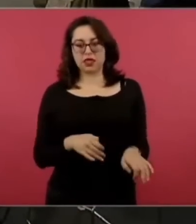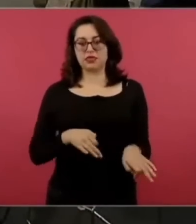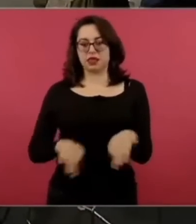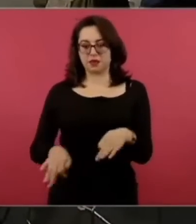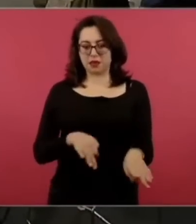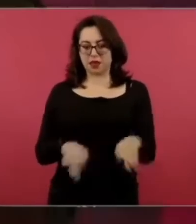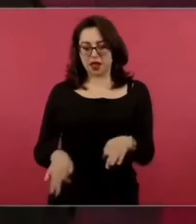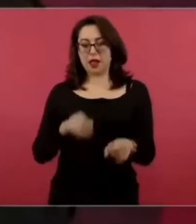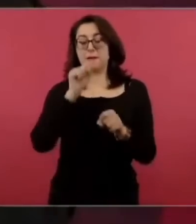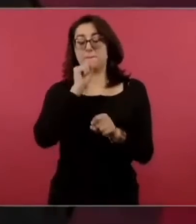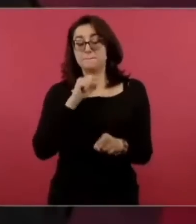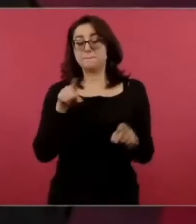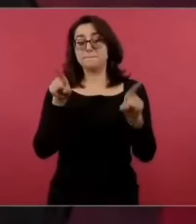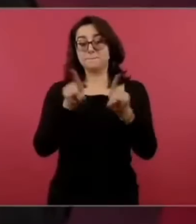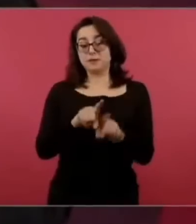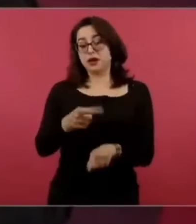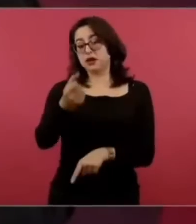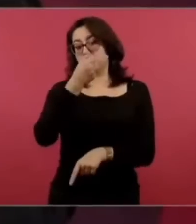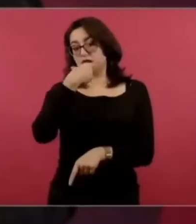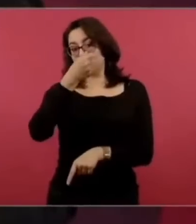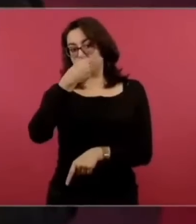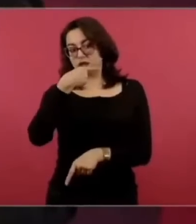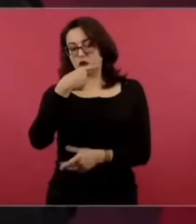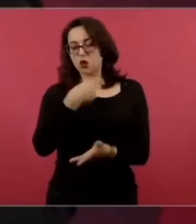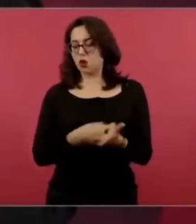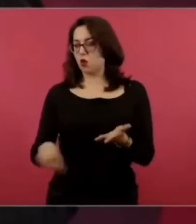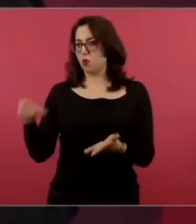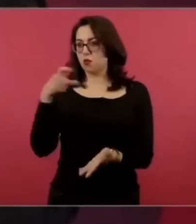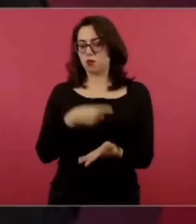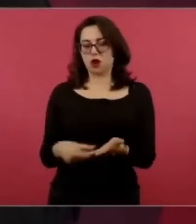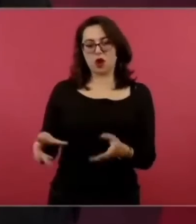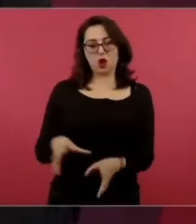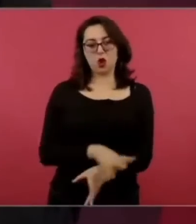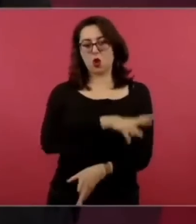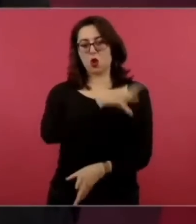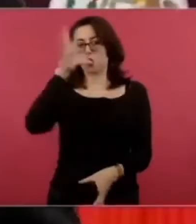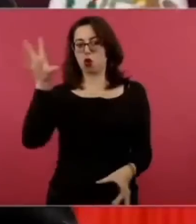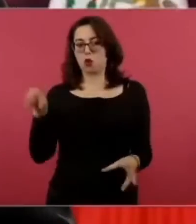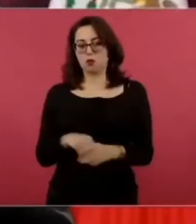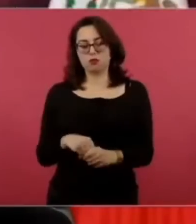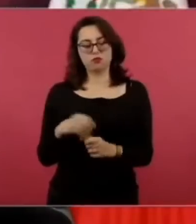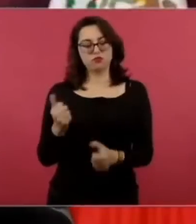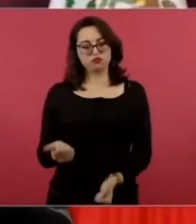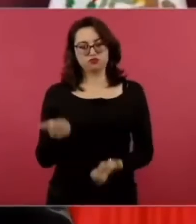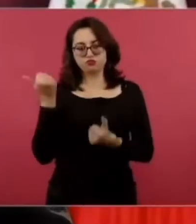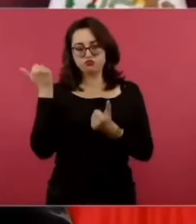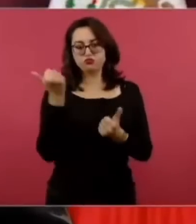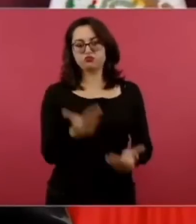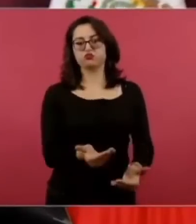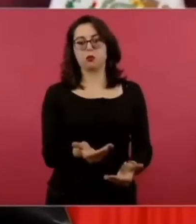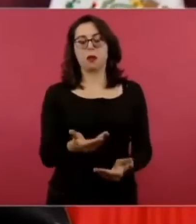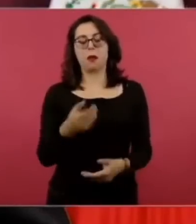a equipar hospitales todo de manera gratuita